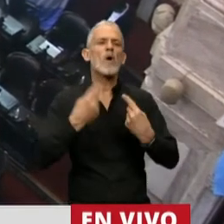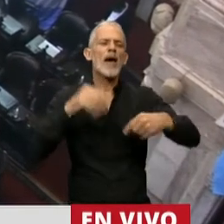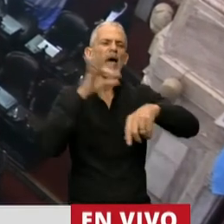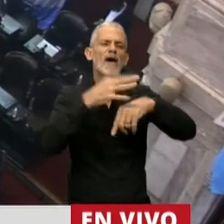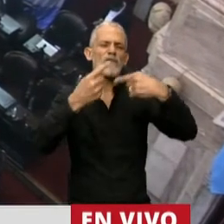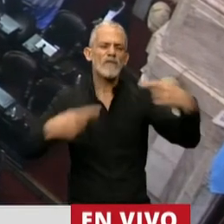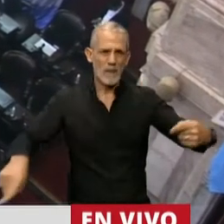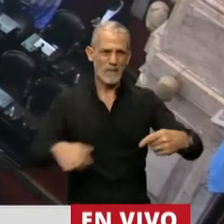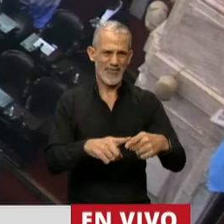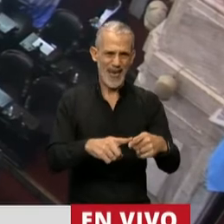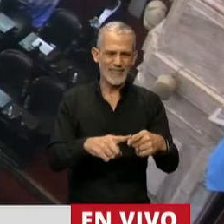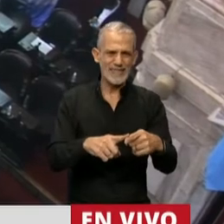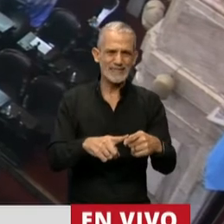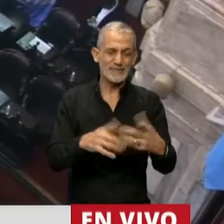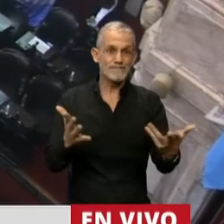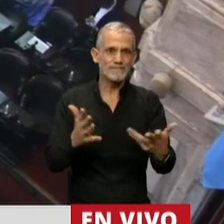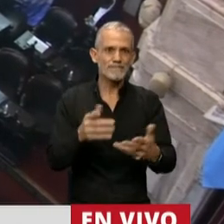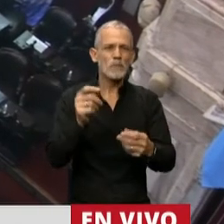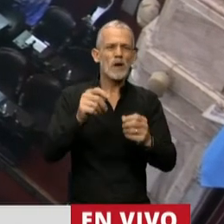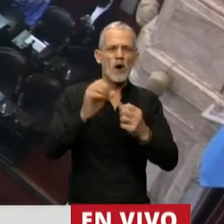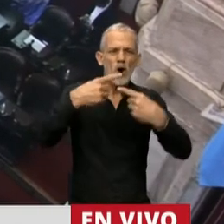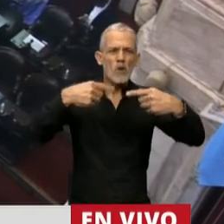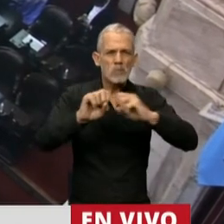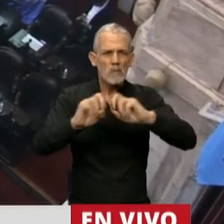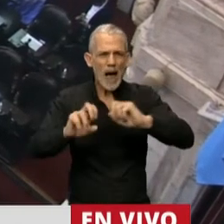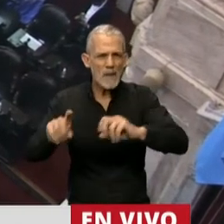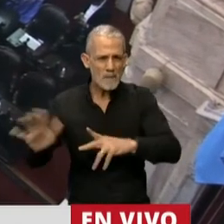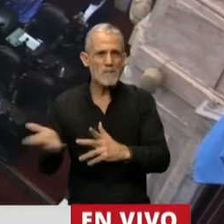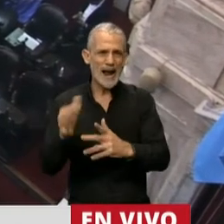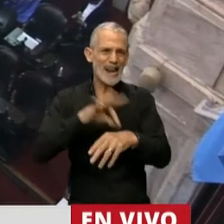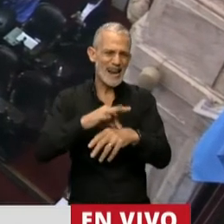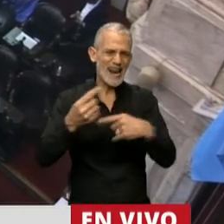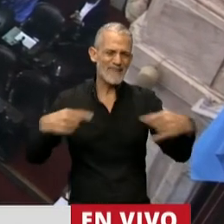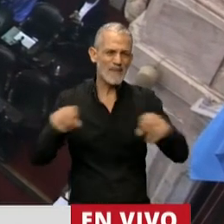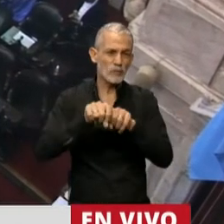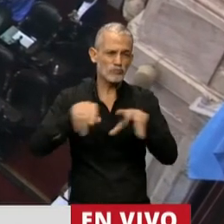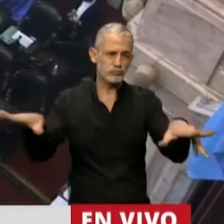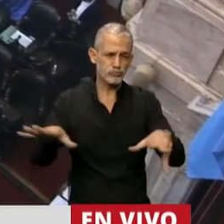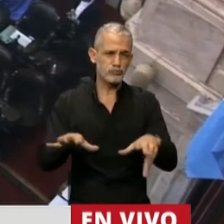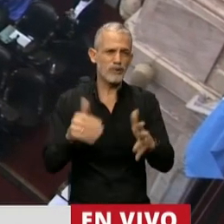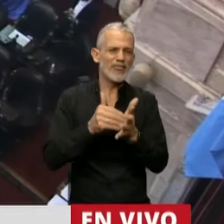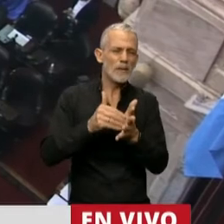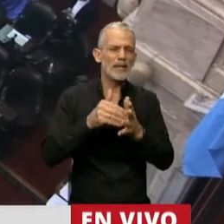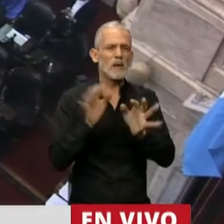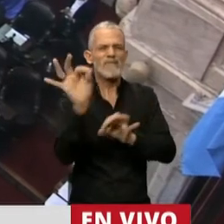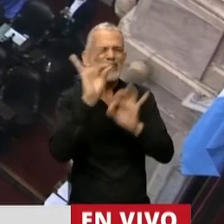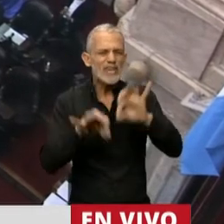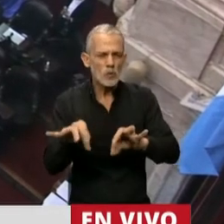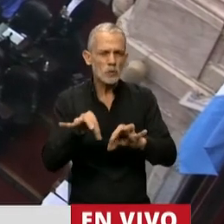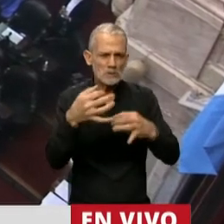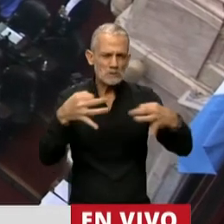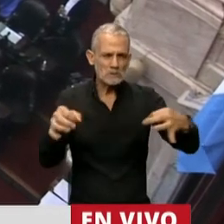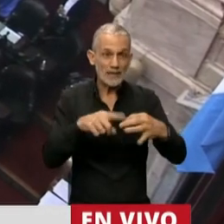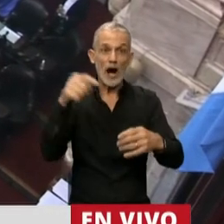enfermedades y males que dependen de bacterias y de virus que